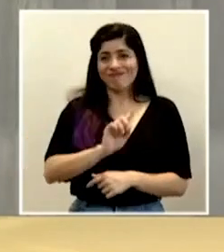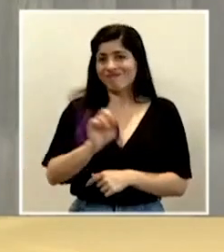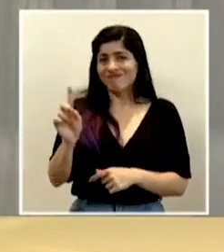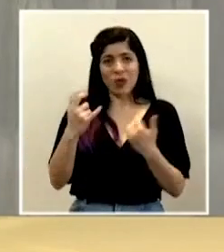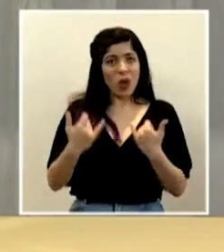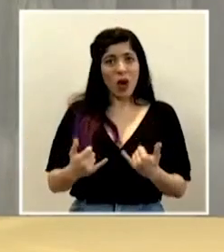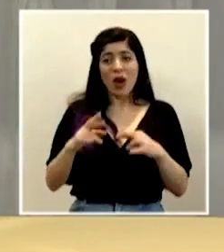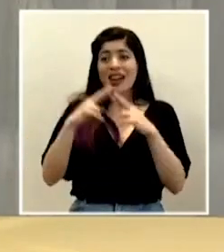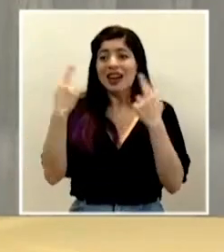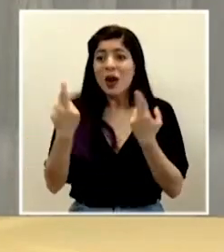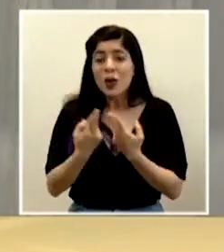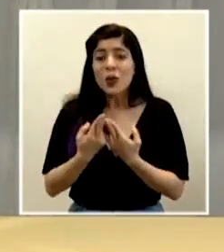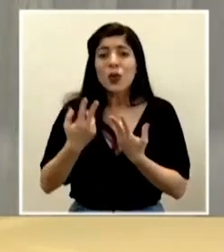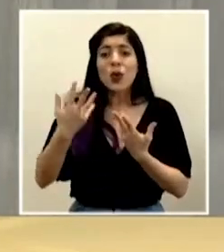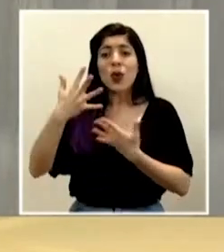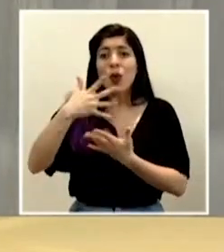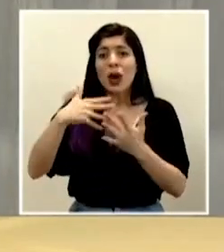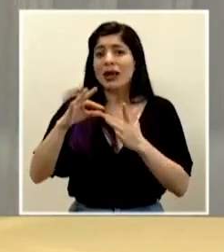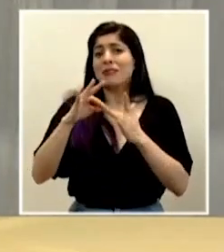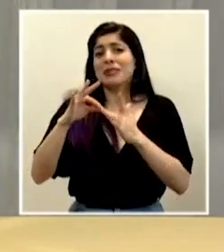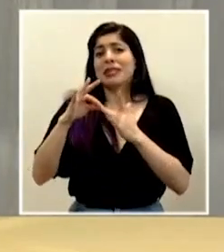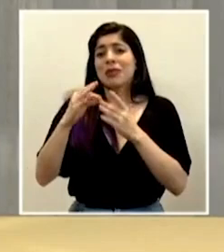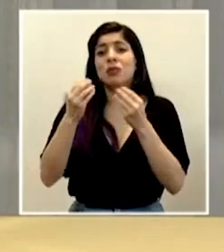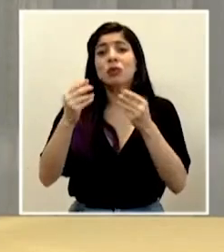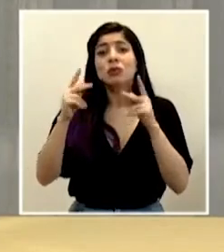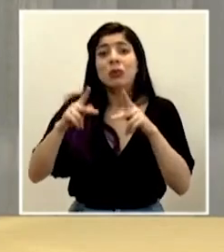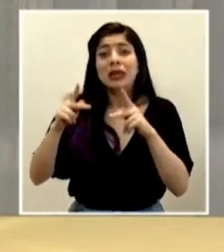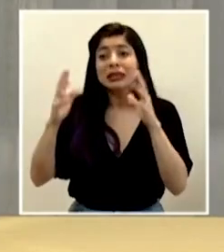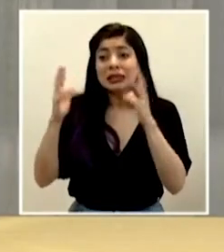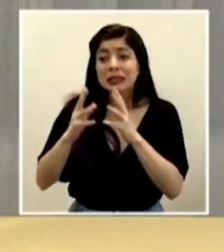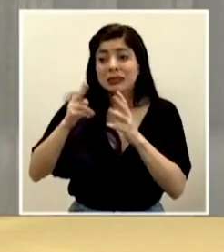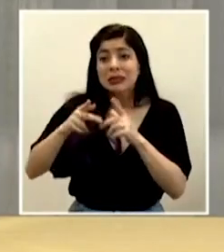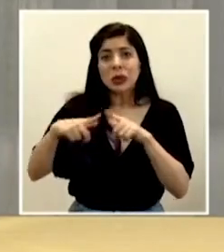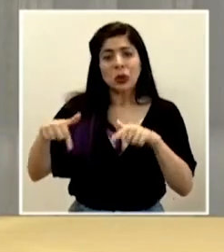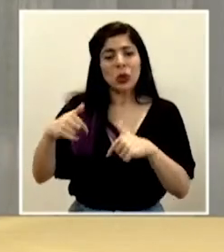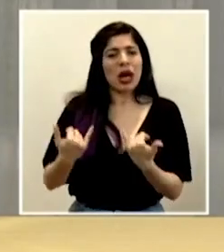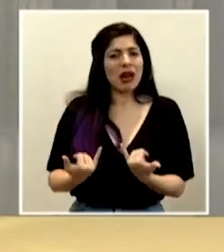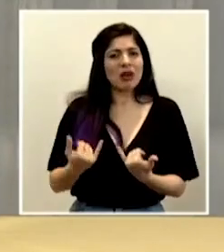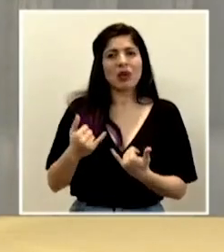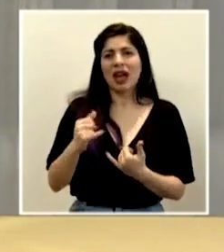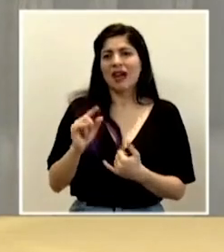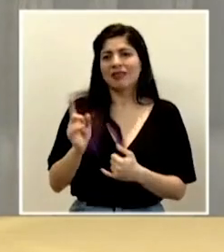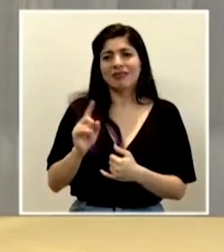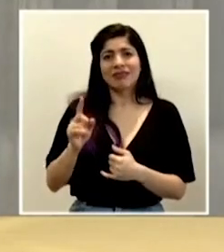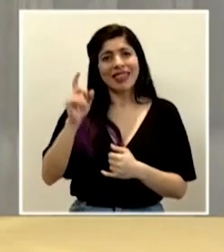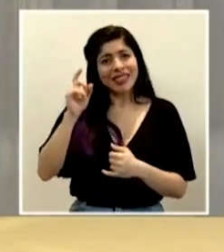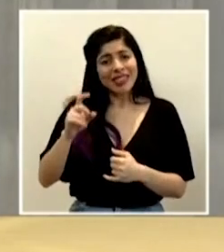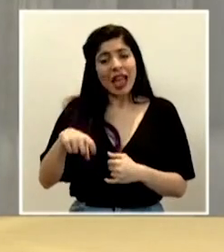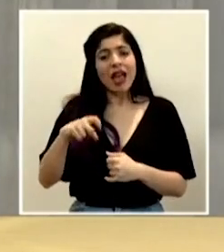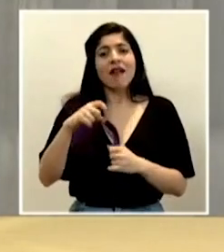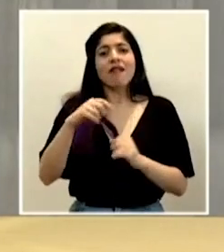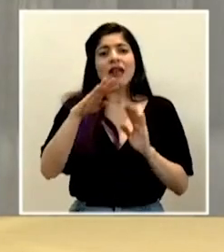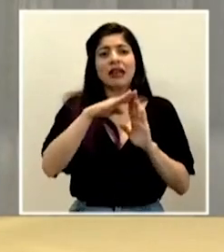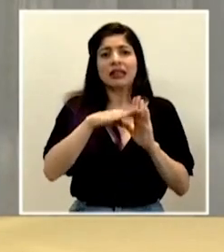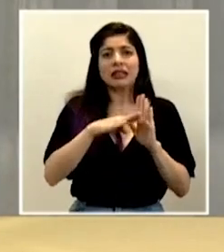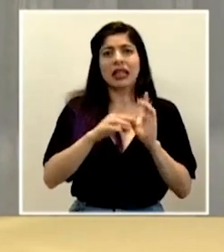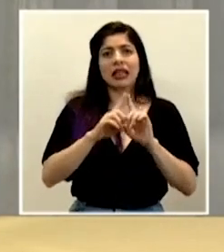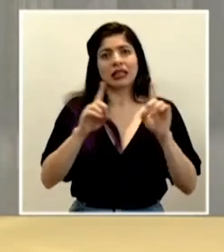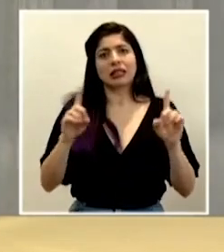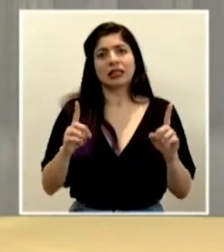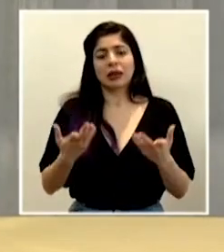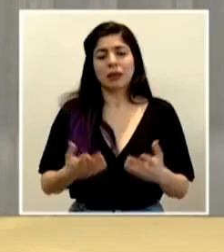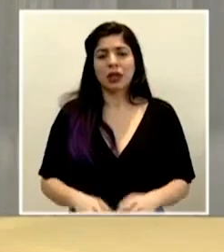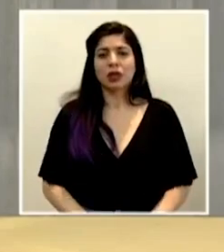actividades, reuniones, así sobre todo muchas personas en un mismo recinto sin mantener las medidas de distanciamiento.